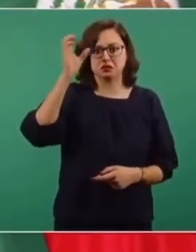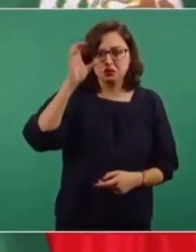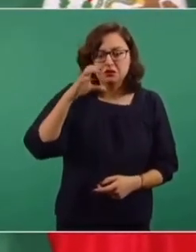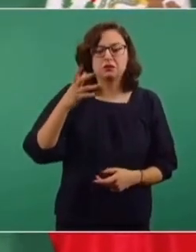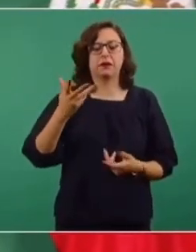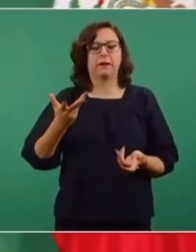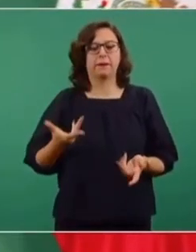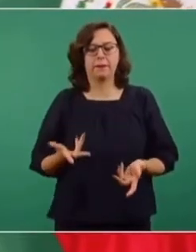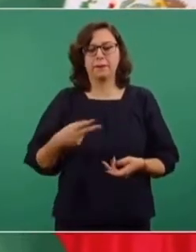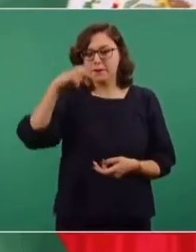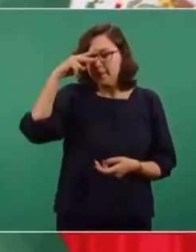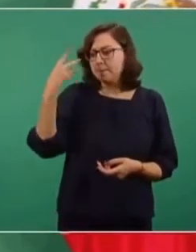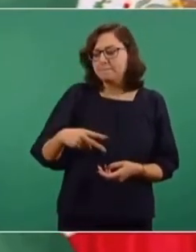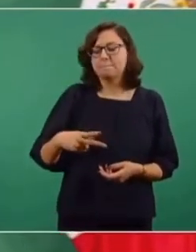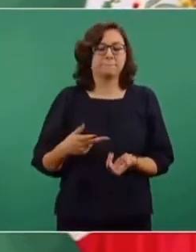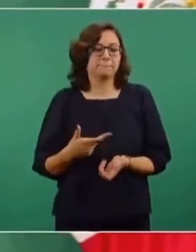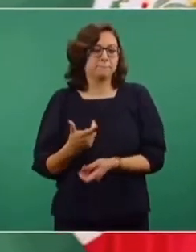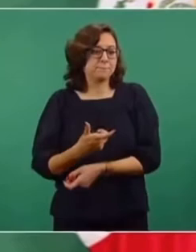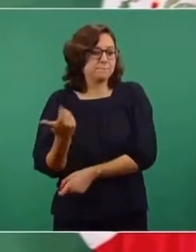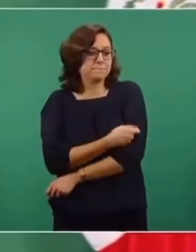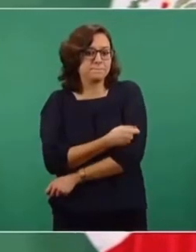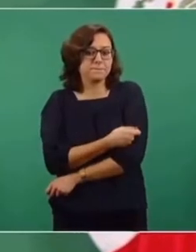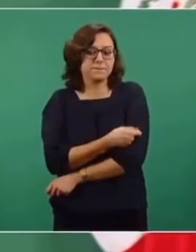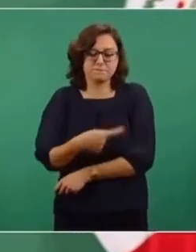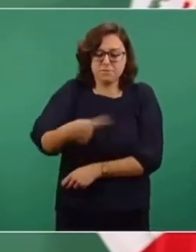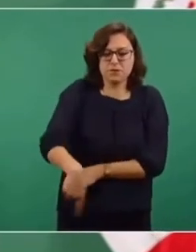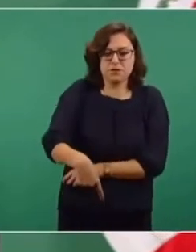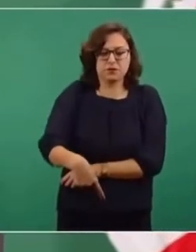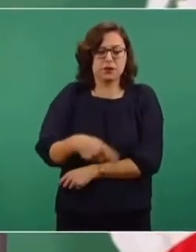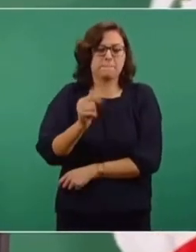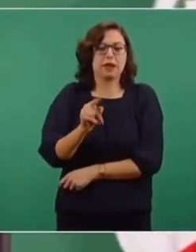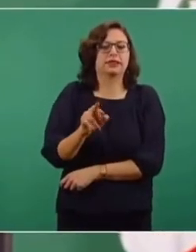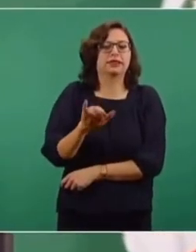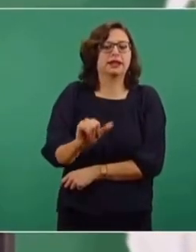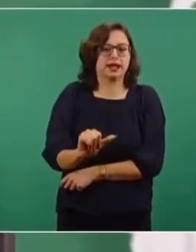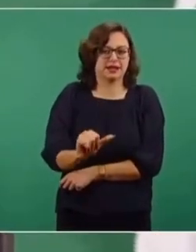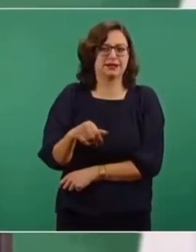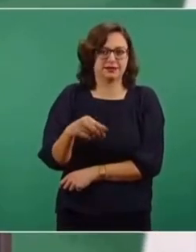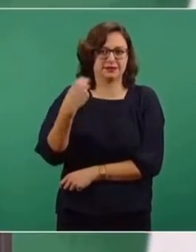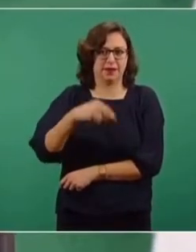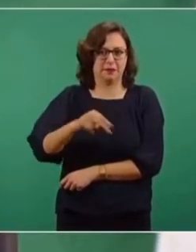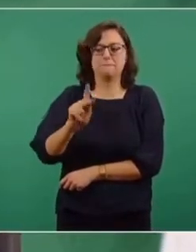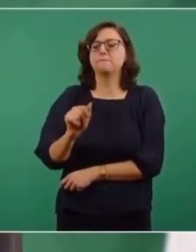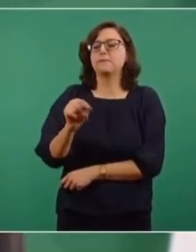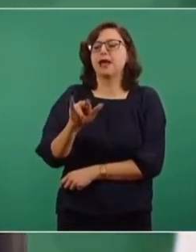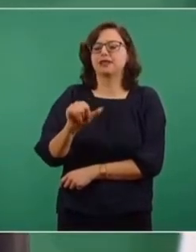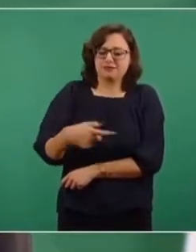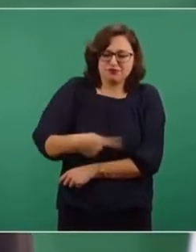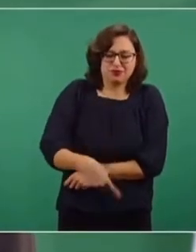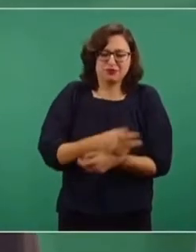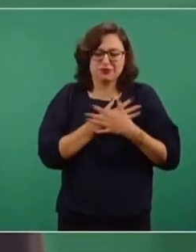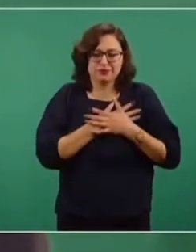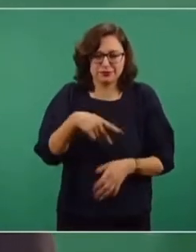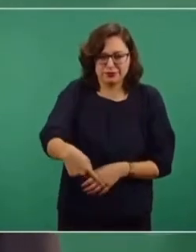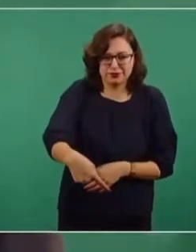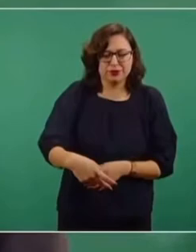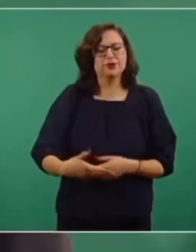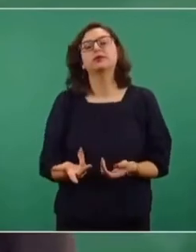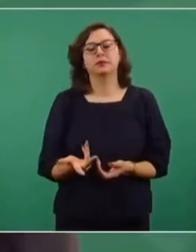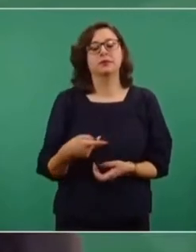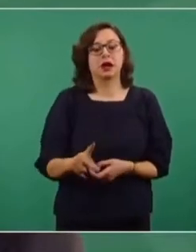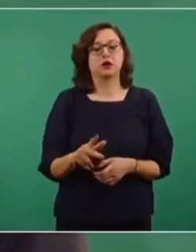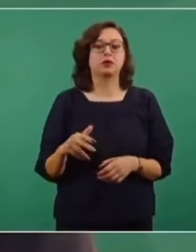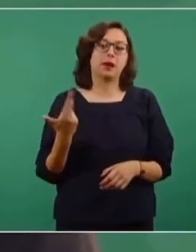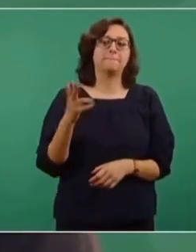la vacuna patria, pero hasta el martes se da a conocer